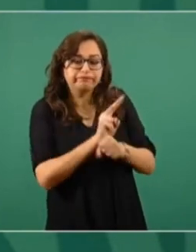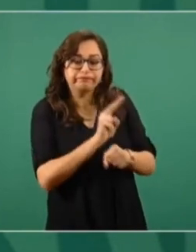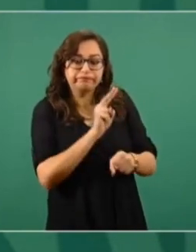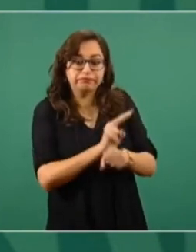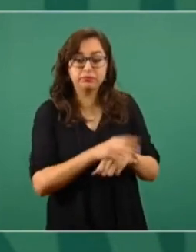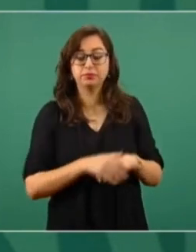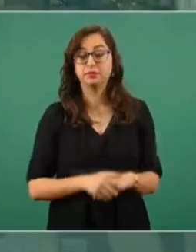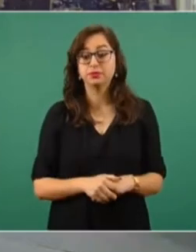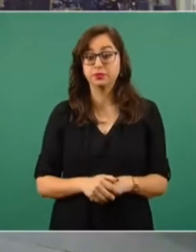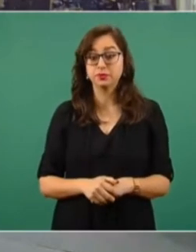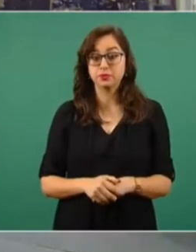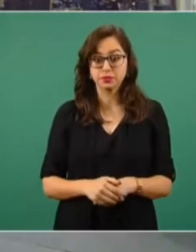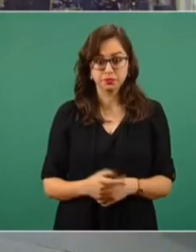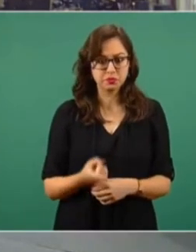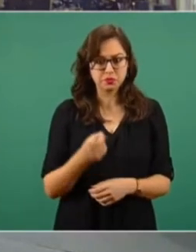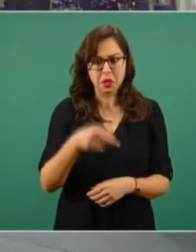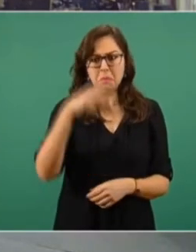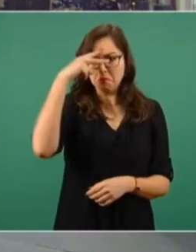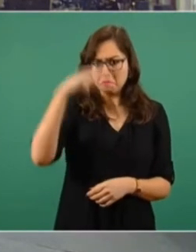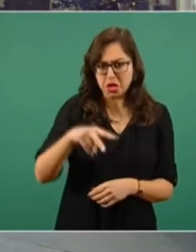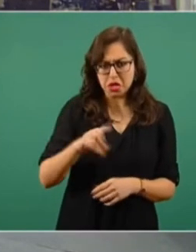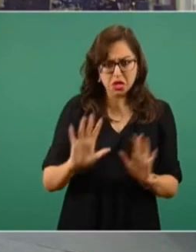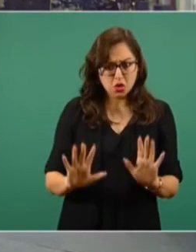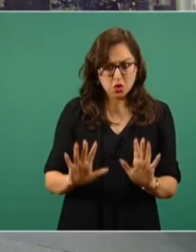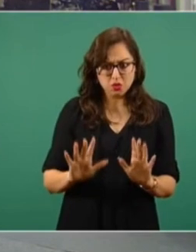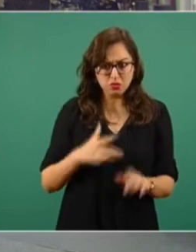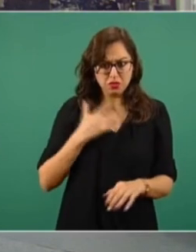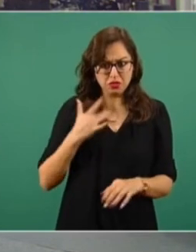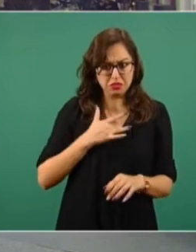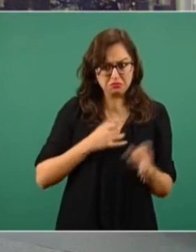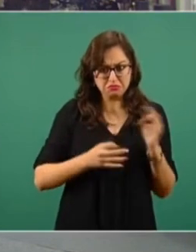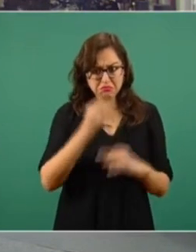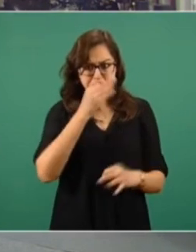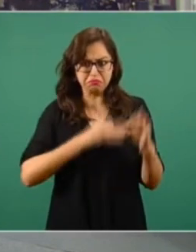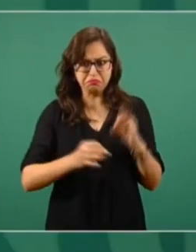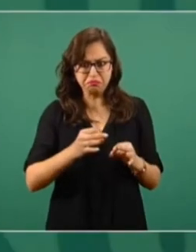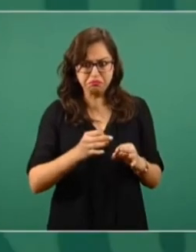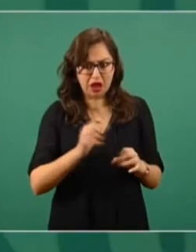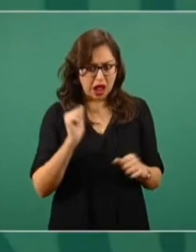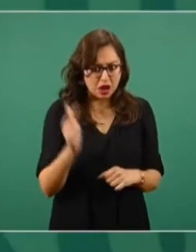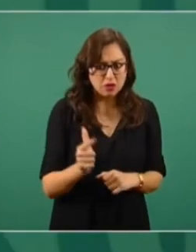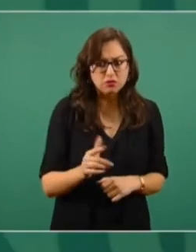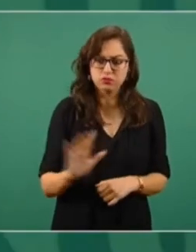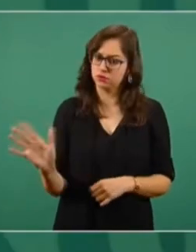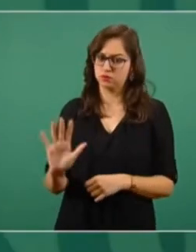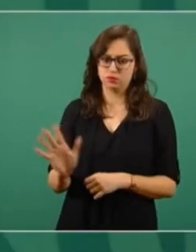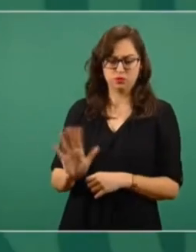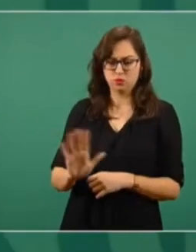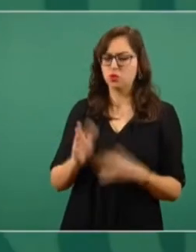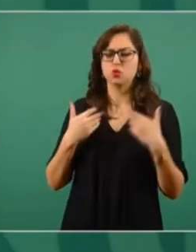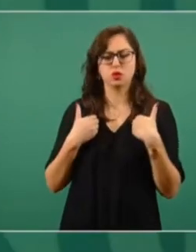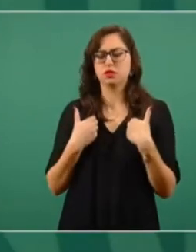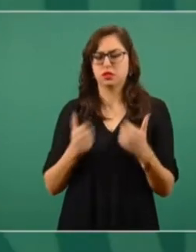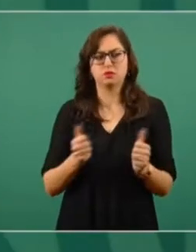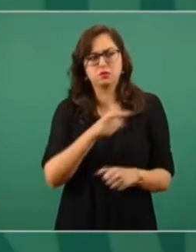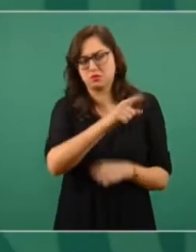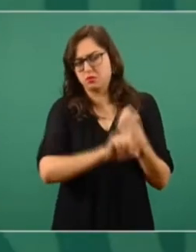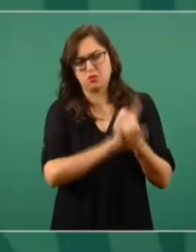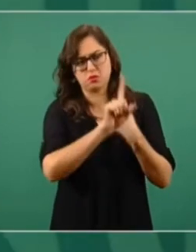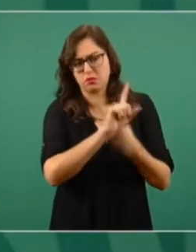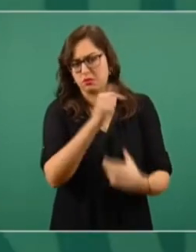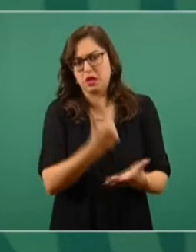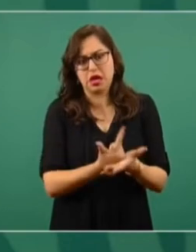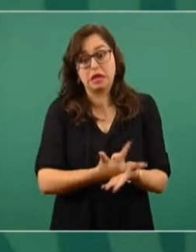¿Entonces México lo entendería así? ¿No habría ninguna represalia de México? Sí, lo entendemos de esa manera, lo entendemos de esa forma.